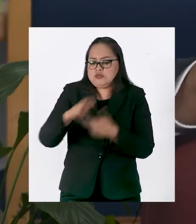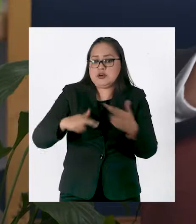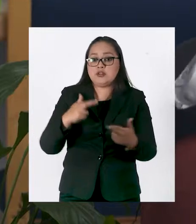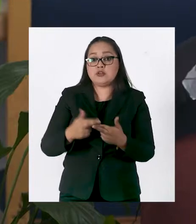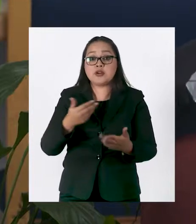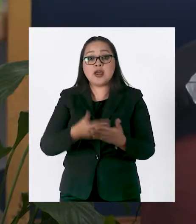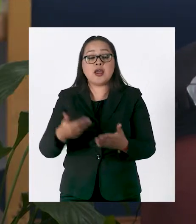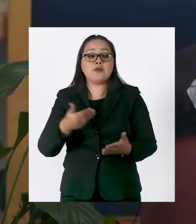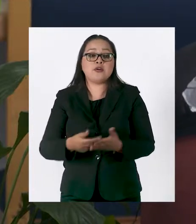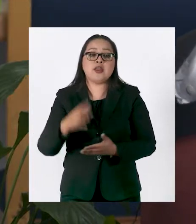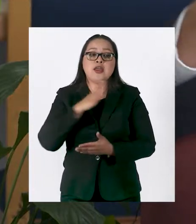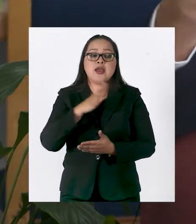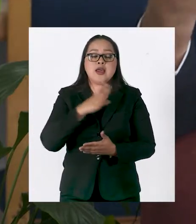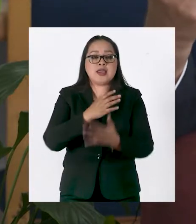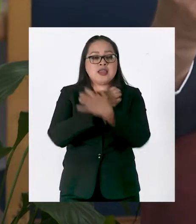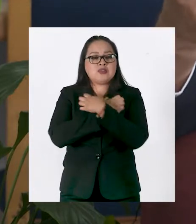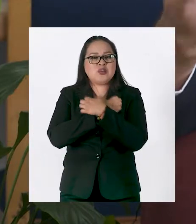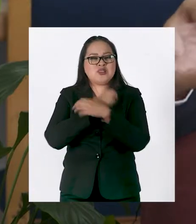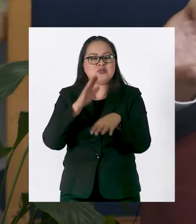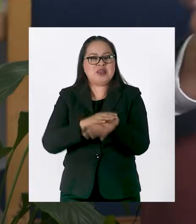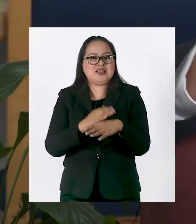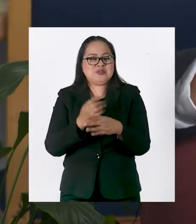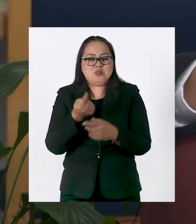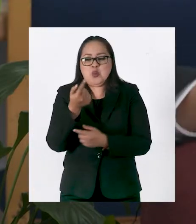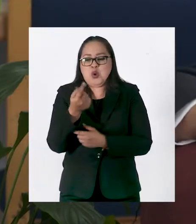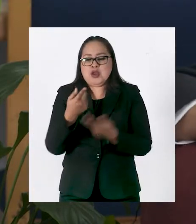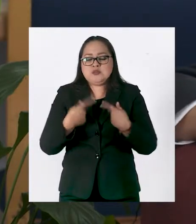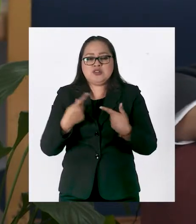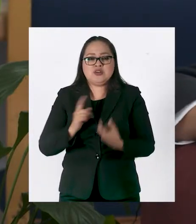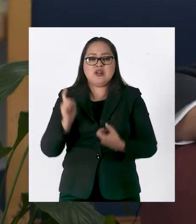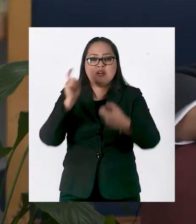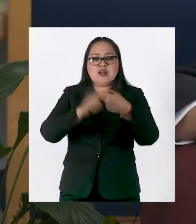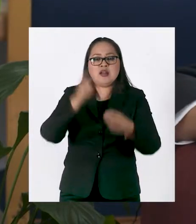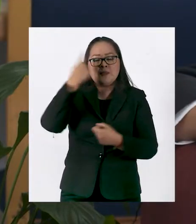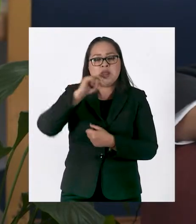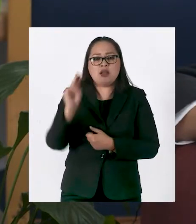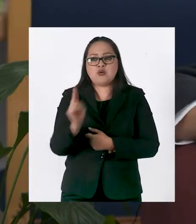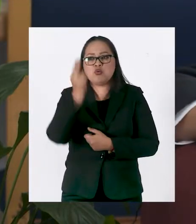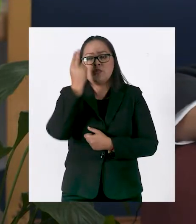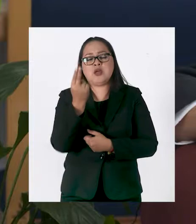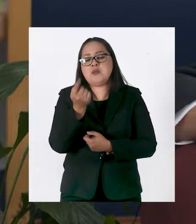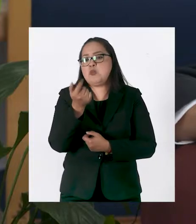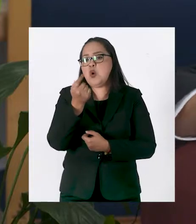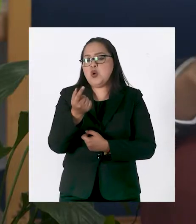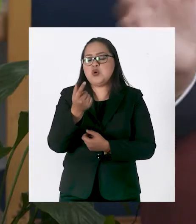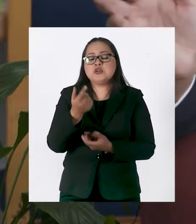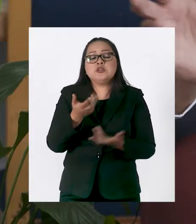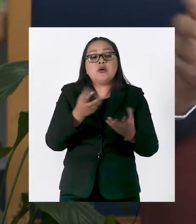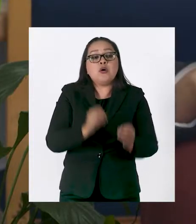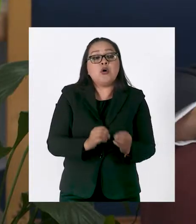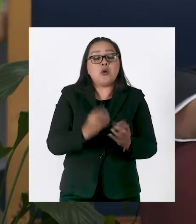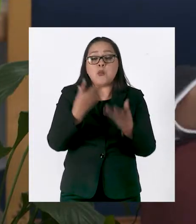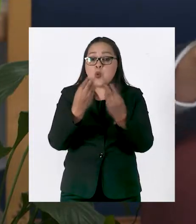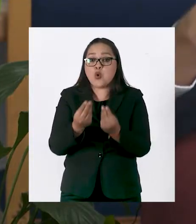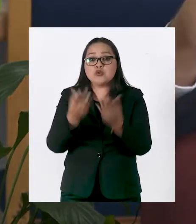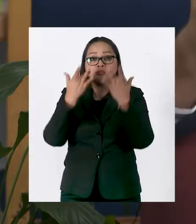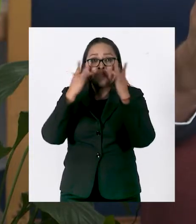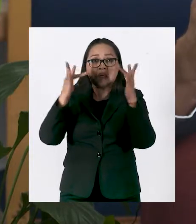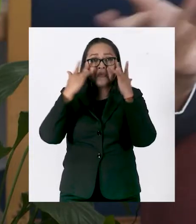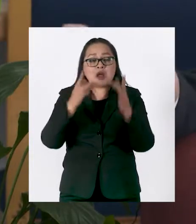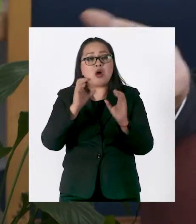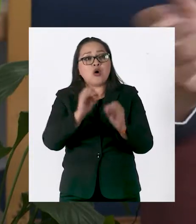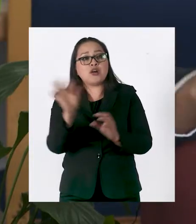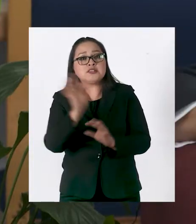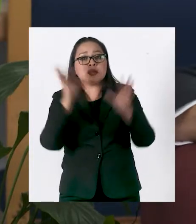actualmente tenemos una educación muy elitista, que muy pocos acceden al tema de educación superior y muchos desertan. Y cuando